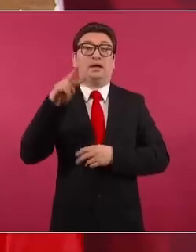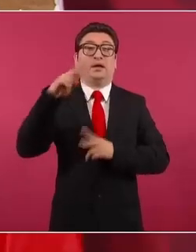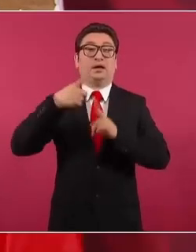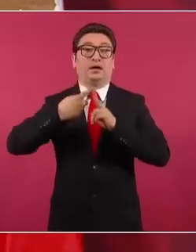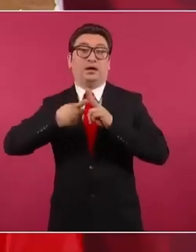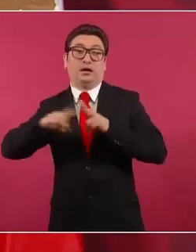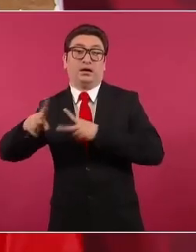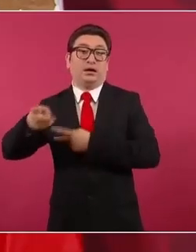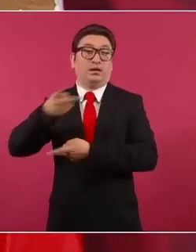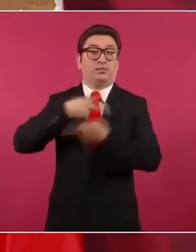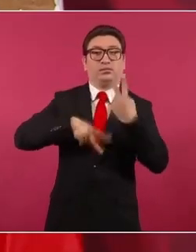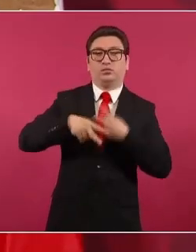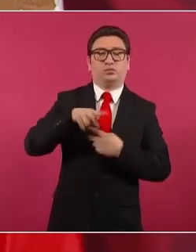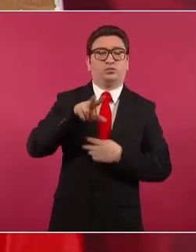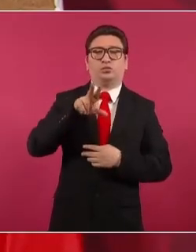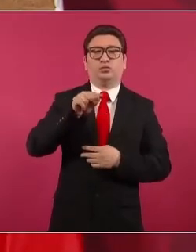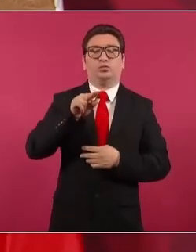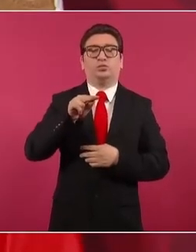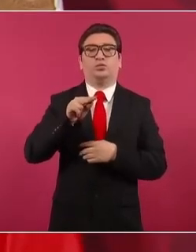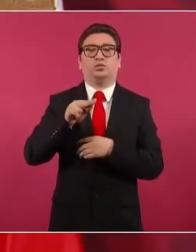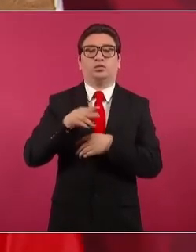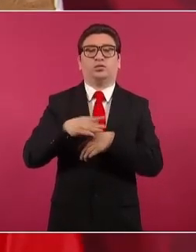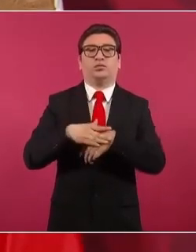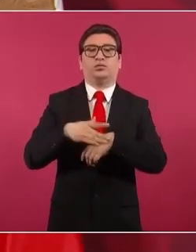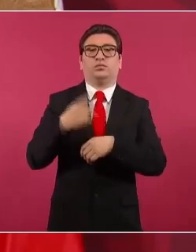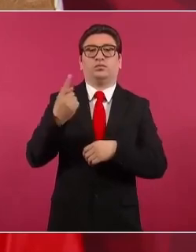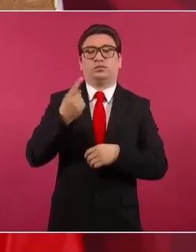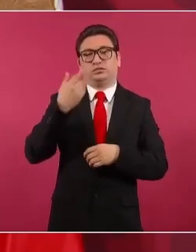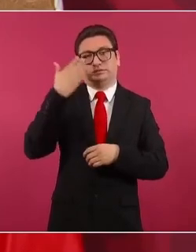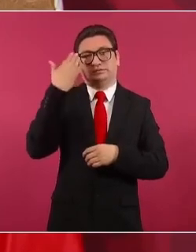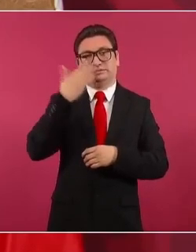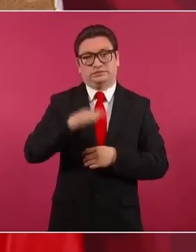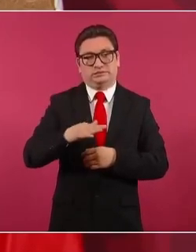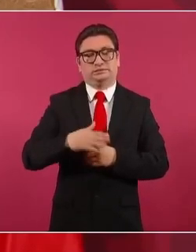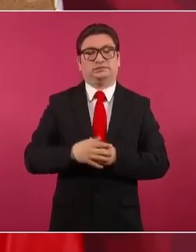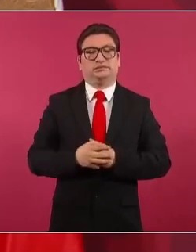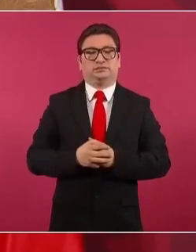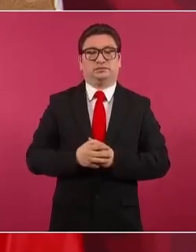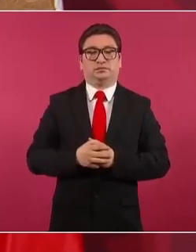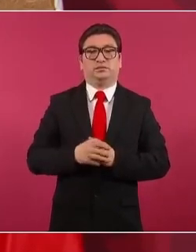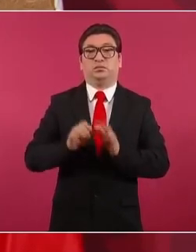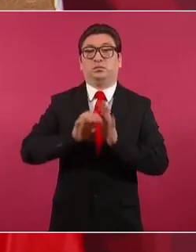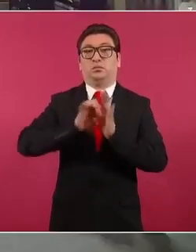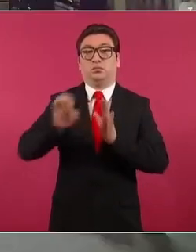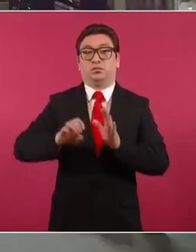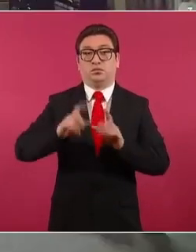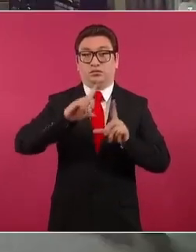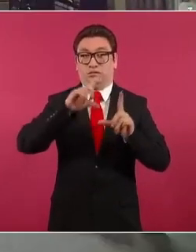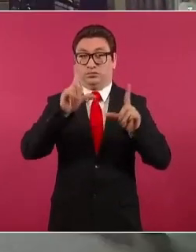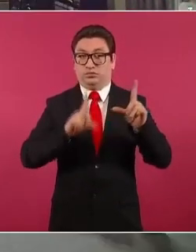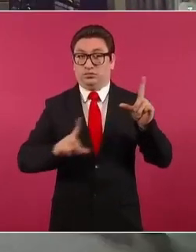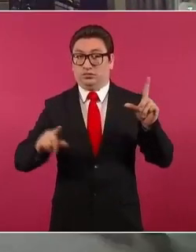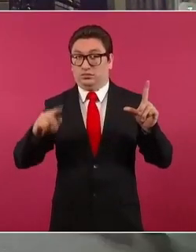especial que si pasan por México,